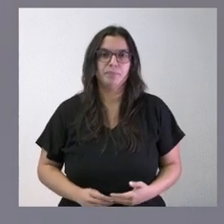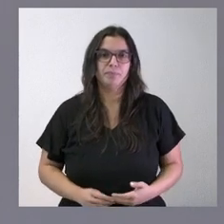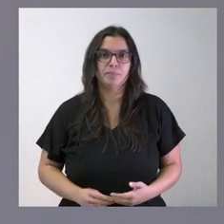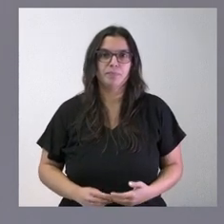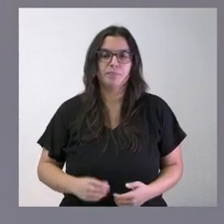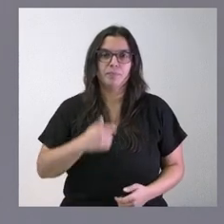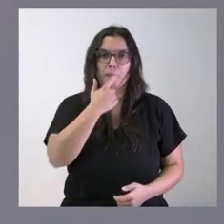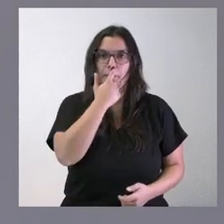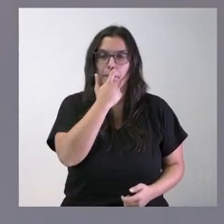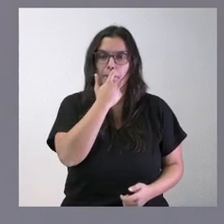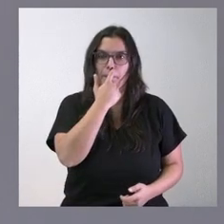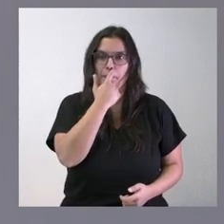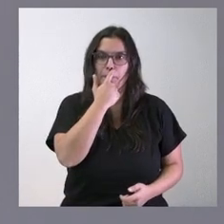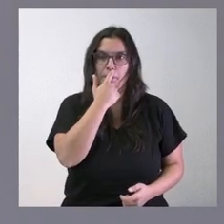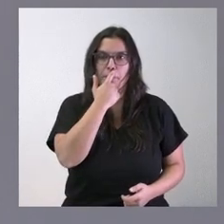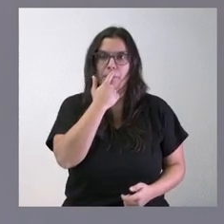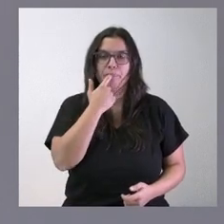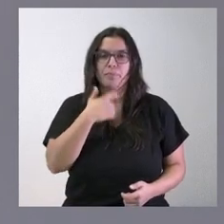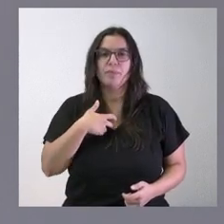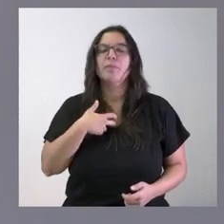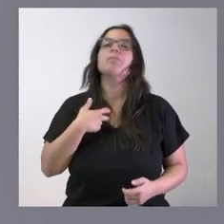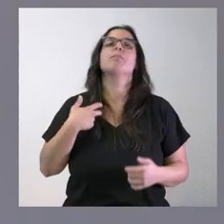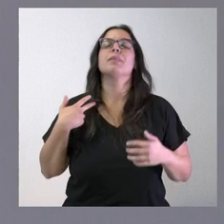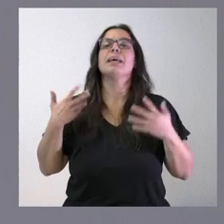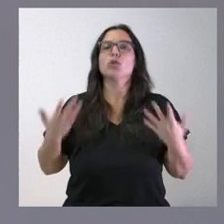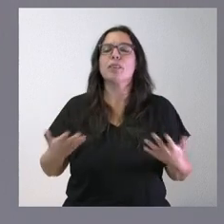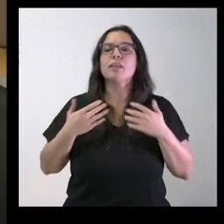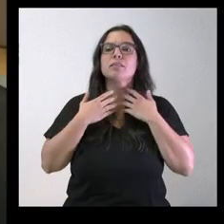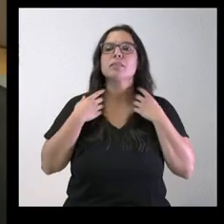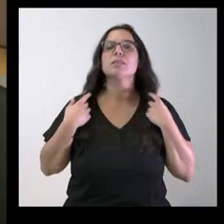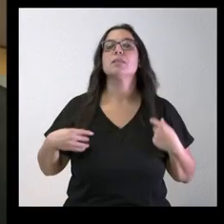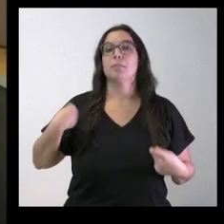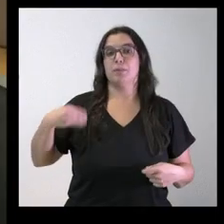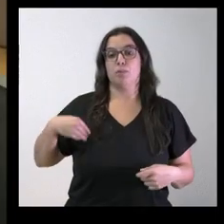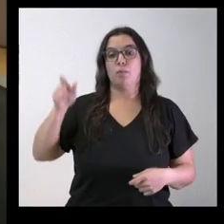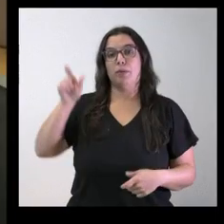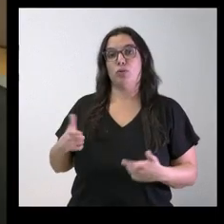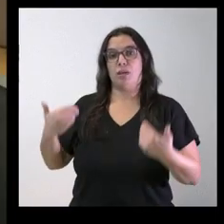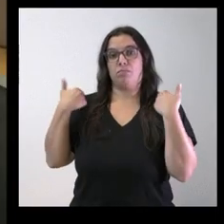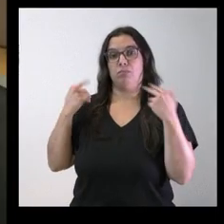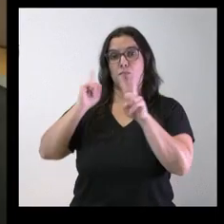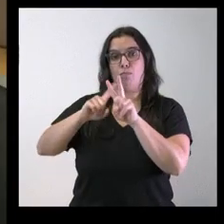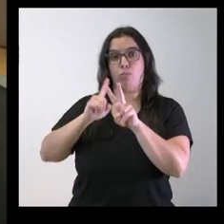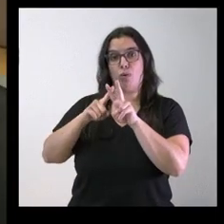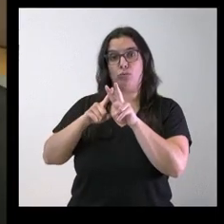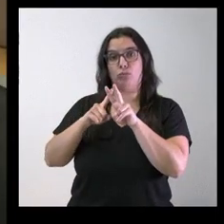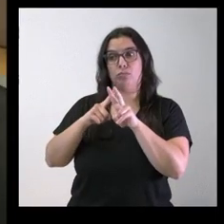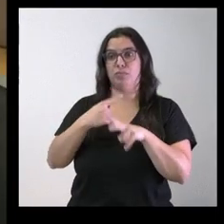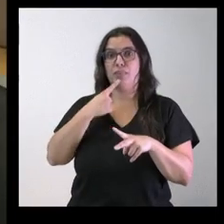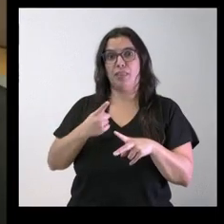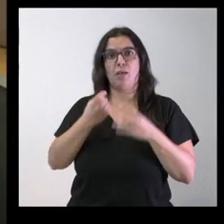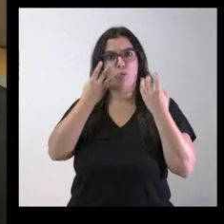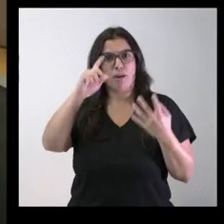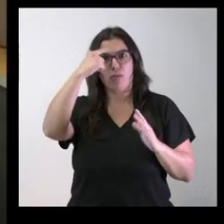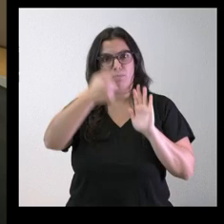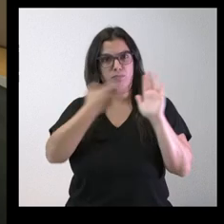Sí, perdona Entonces sobre la afirmación del cargo de Vox ¿qué me podría decir?